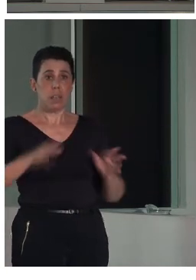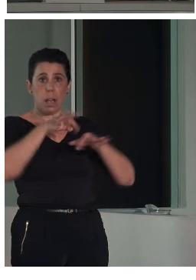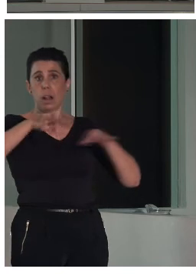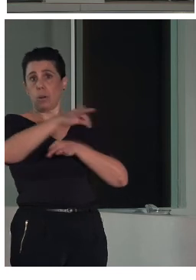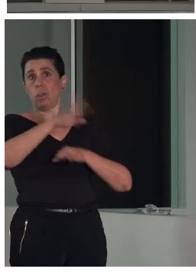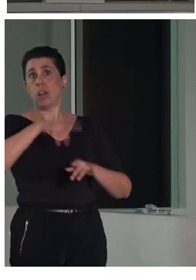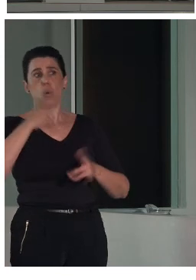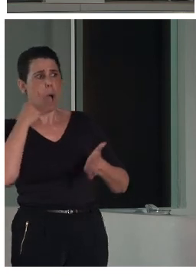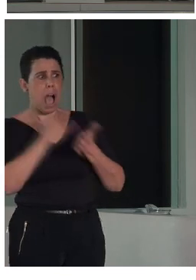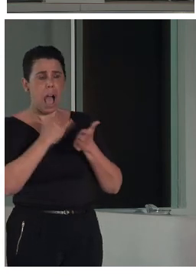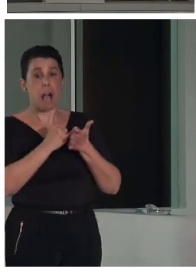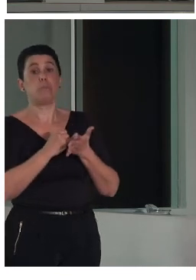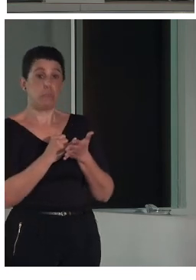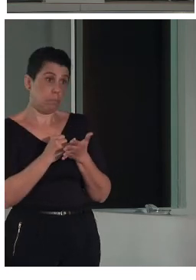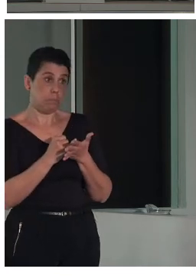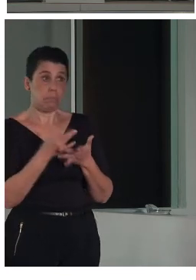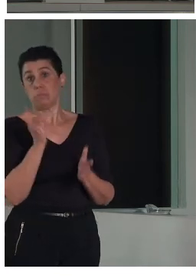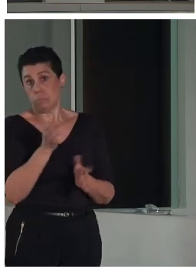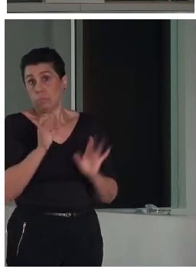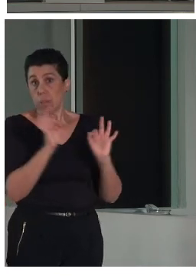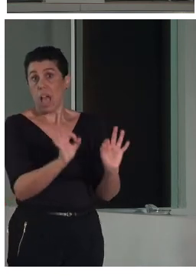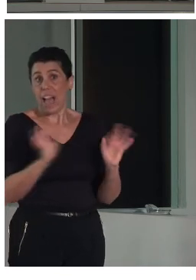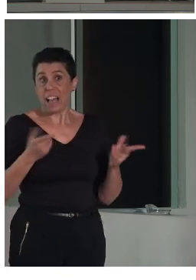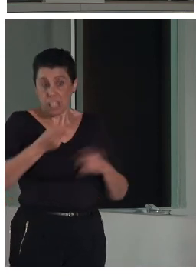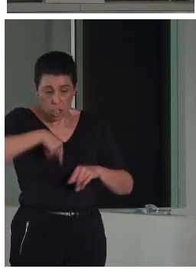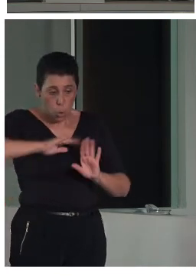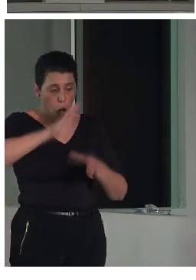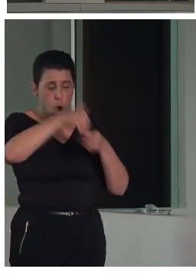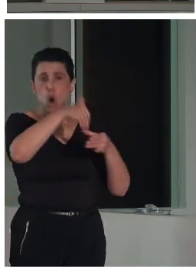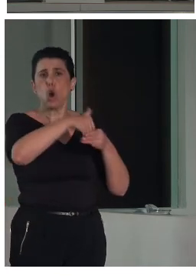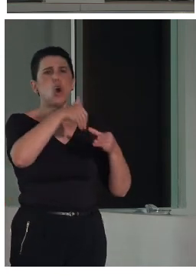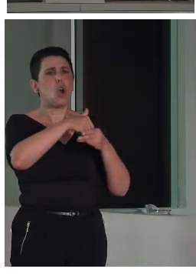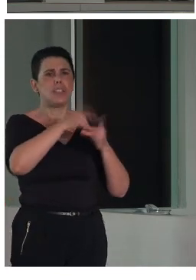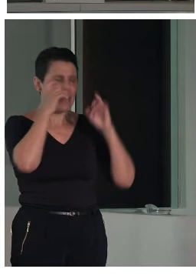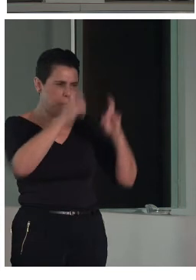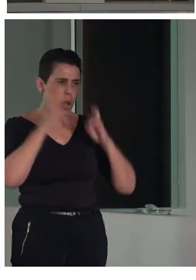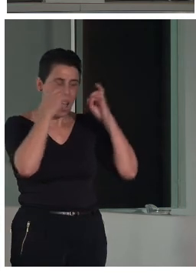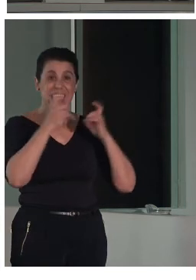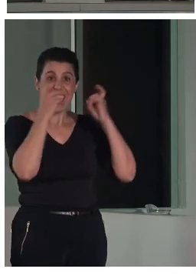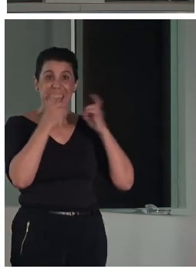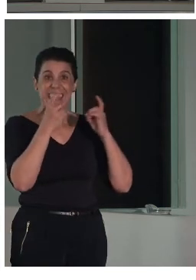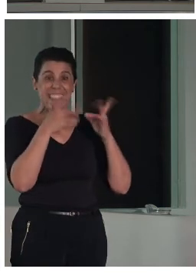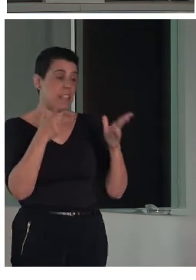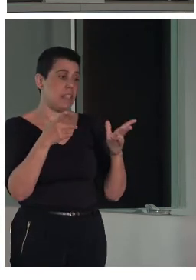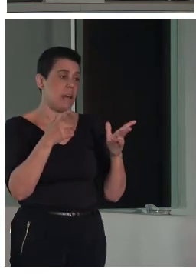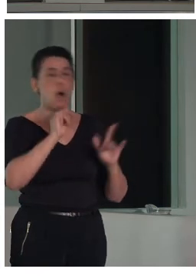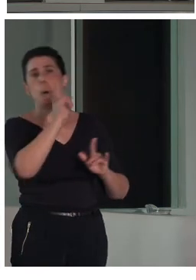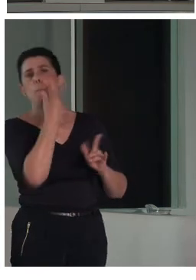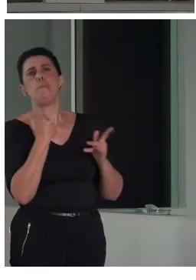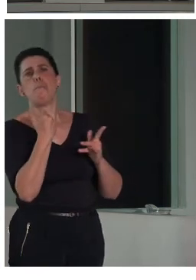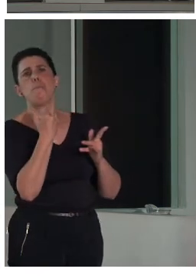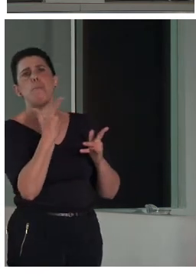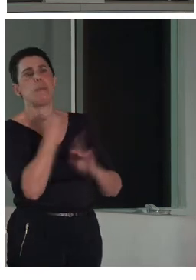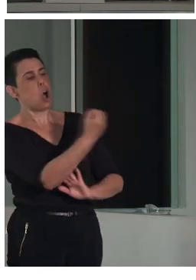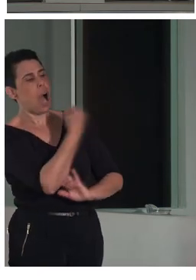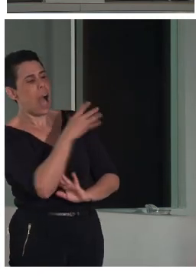pues efectivamente nosotros creemos con los contenidos y lo estamos aplicando desde el principio que no podemos hacer este trabajo sin contar